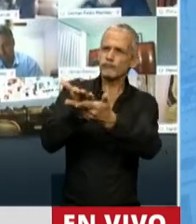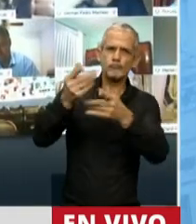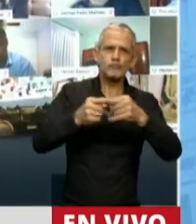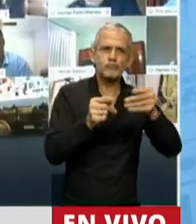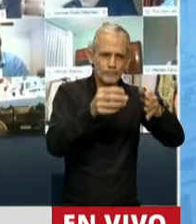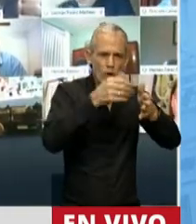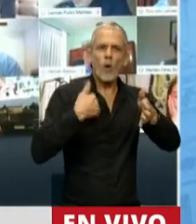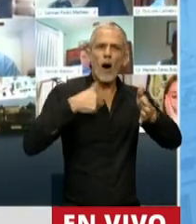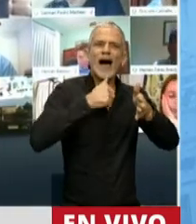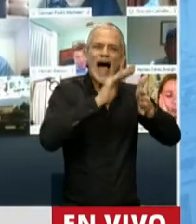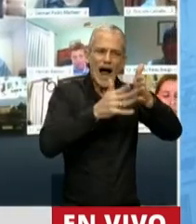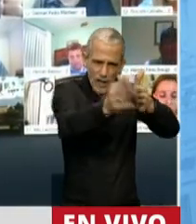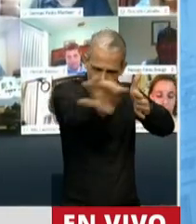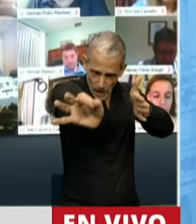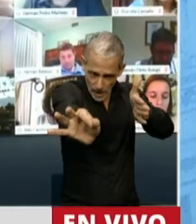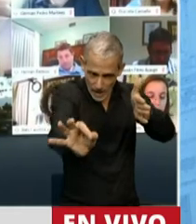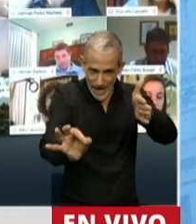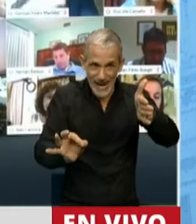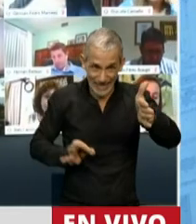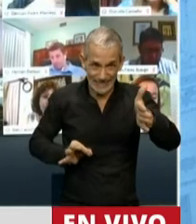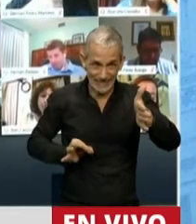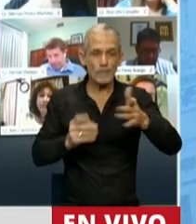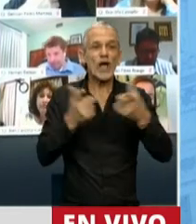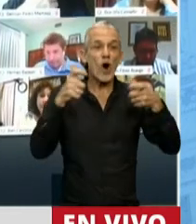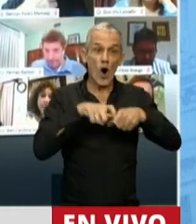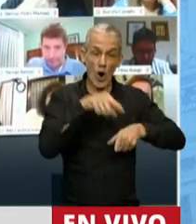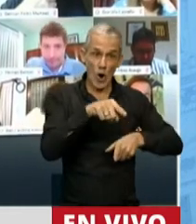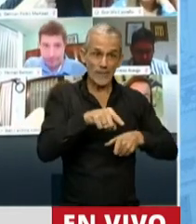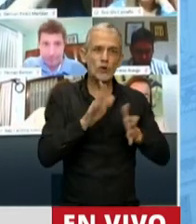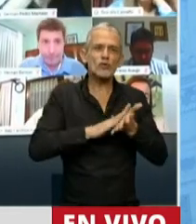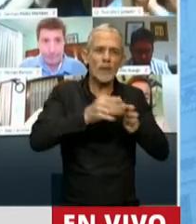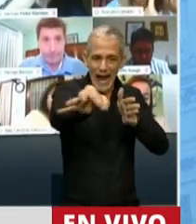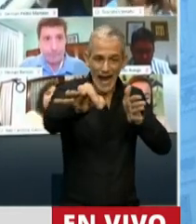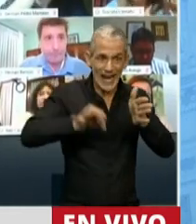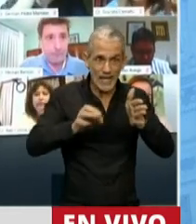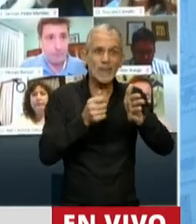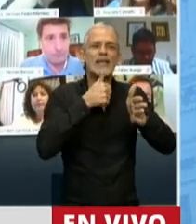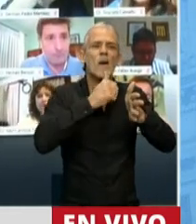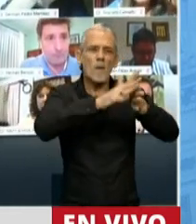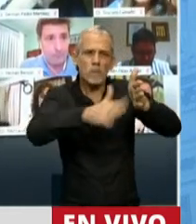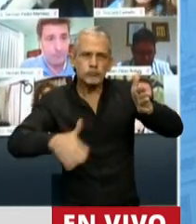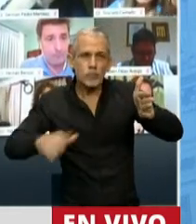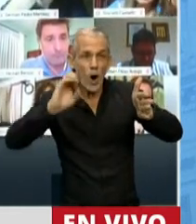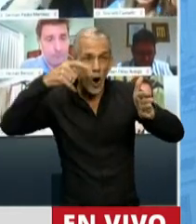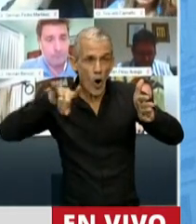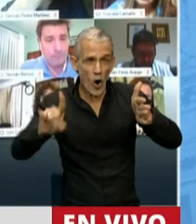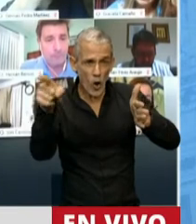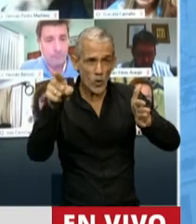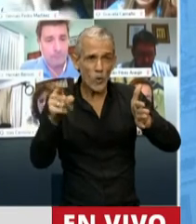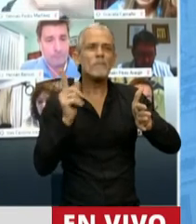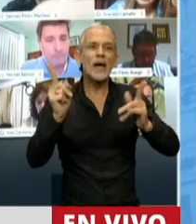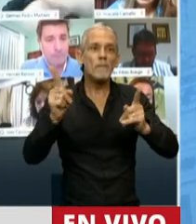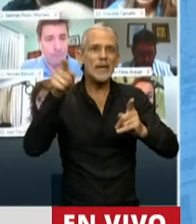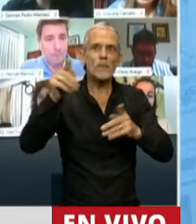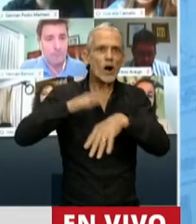borde exterior del margen continental. La Comisión del Límite Exterior de la Plataforma de las Naciones Unidas fue la